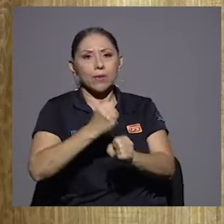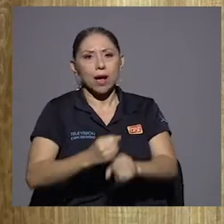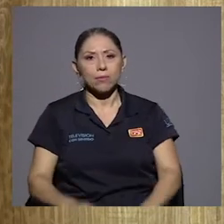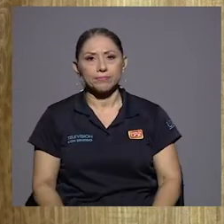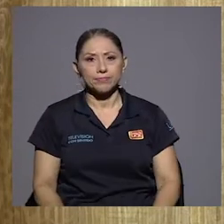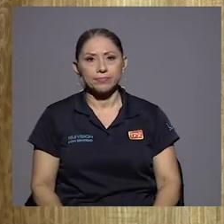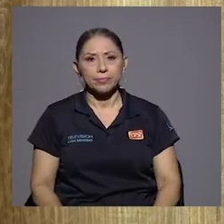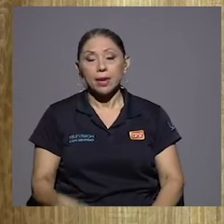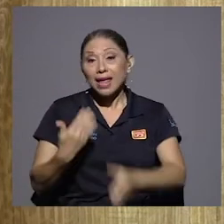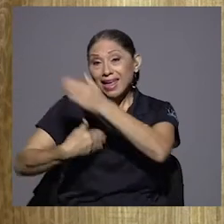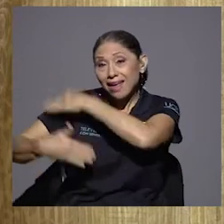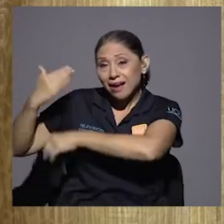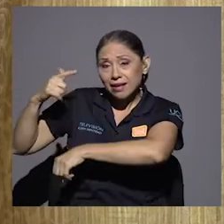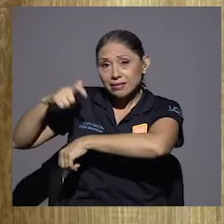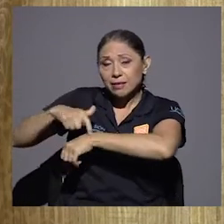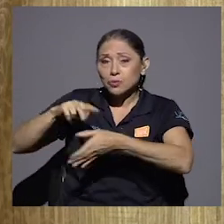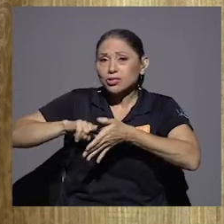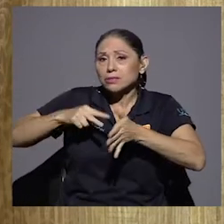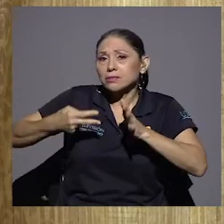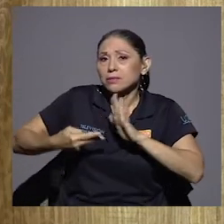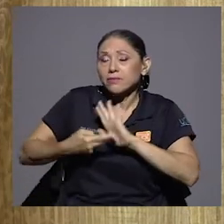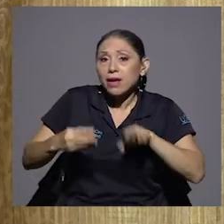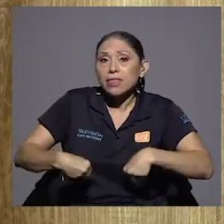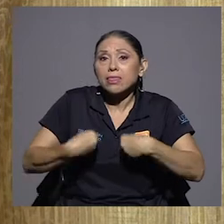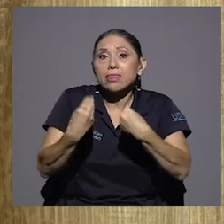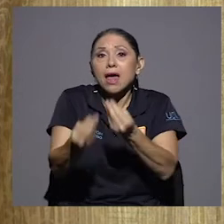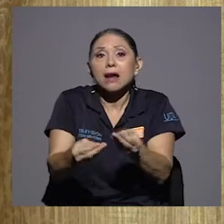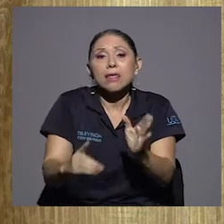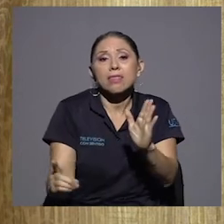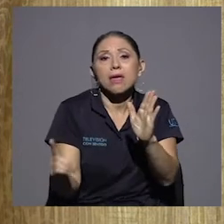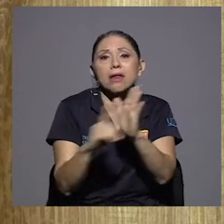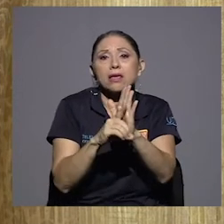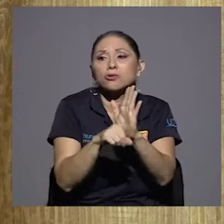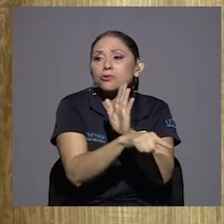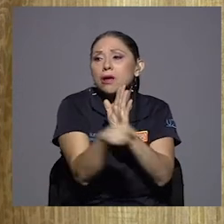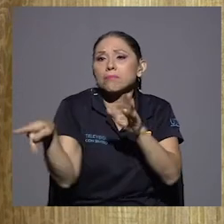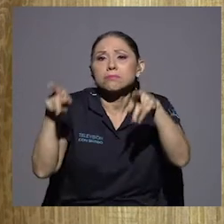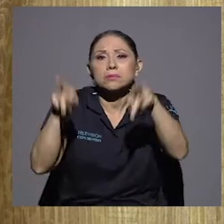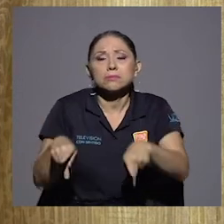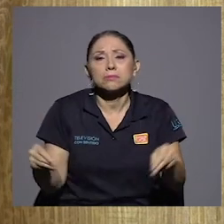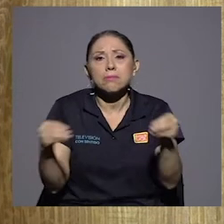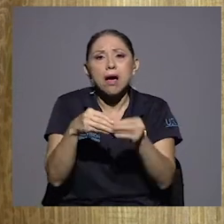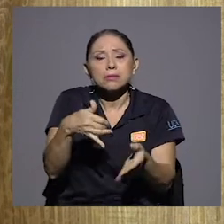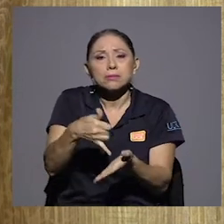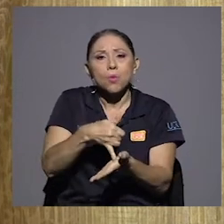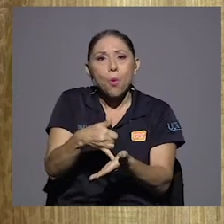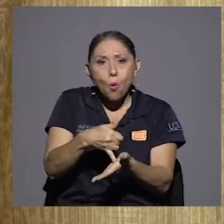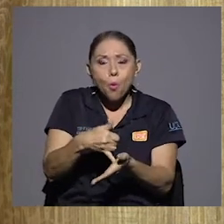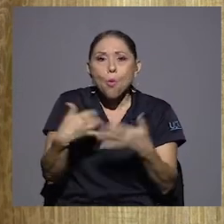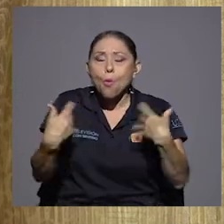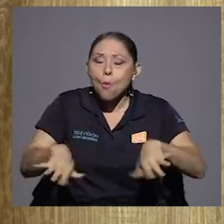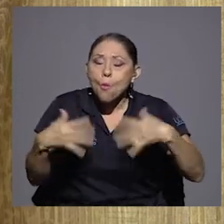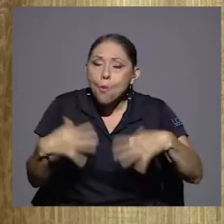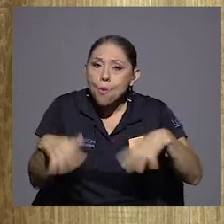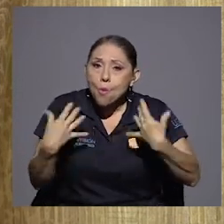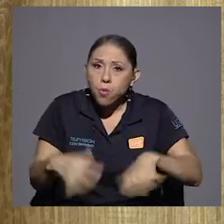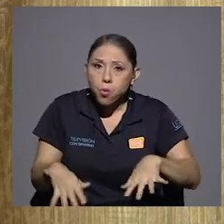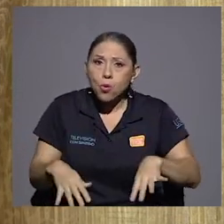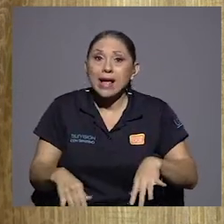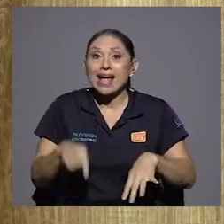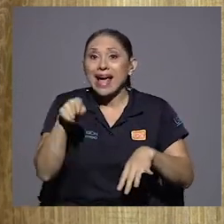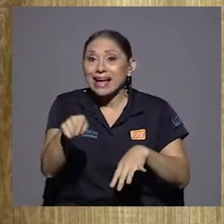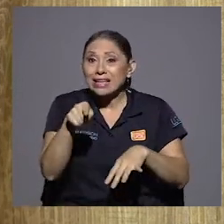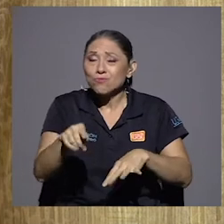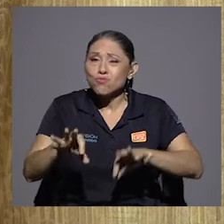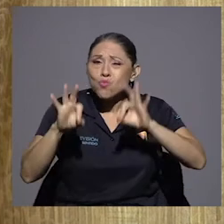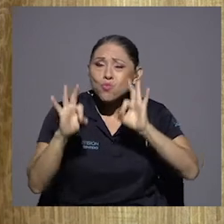tiempo, doña María del Rosario, darle derechos a los más vulnerables. Exacto. Y desde una pirámide muy bien